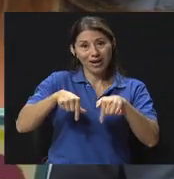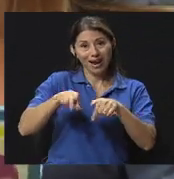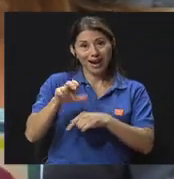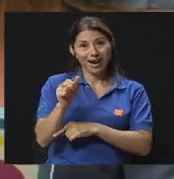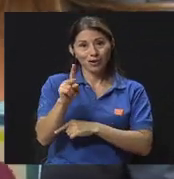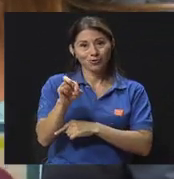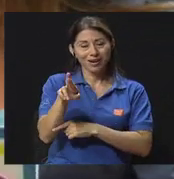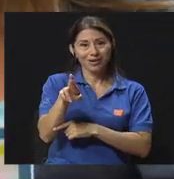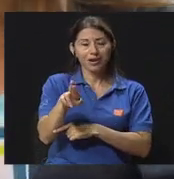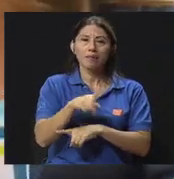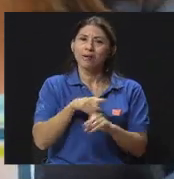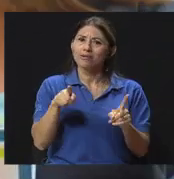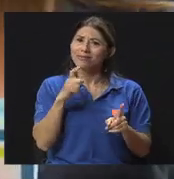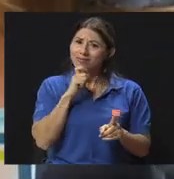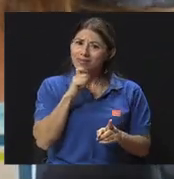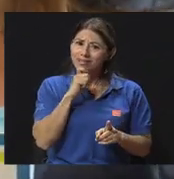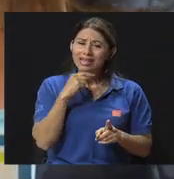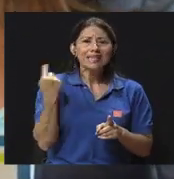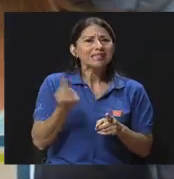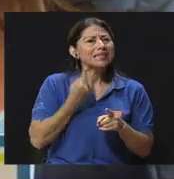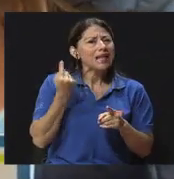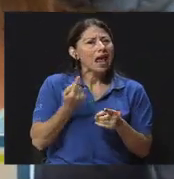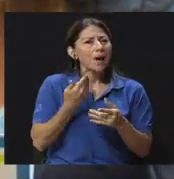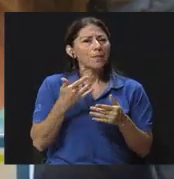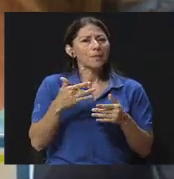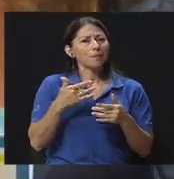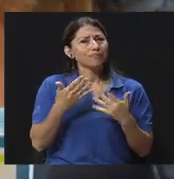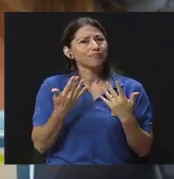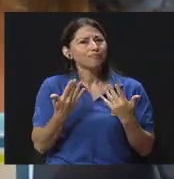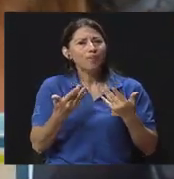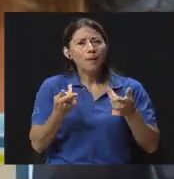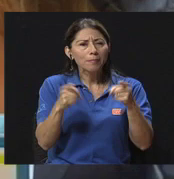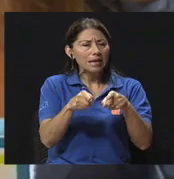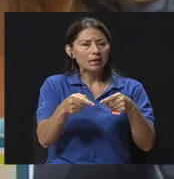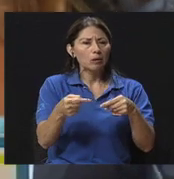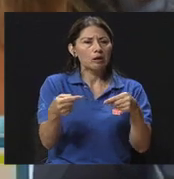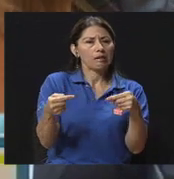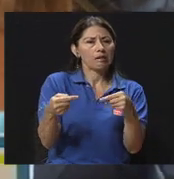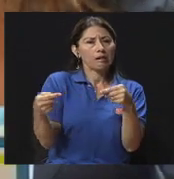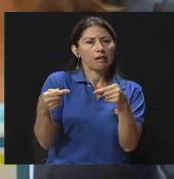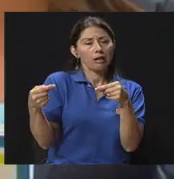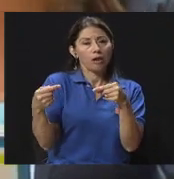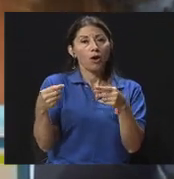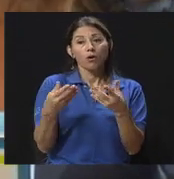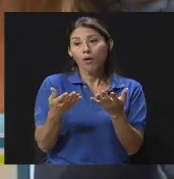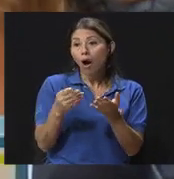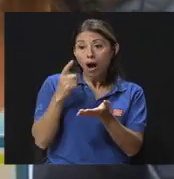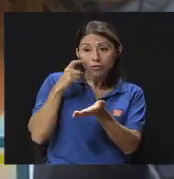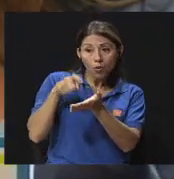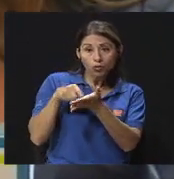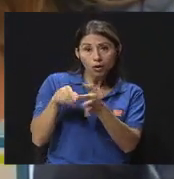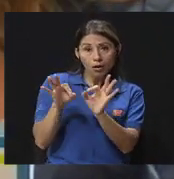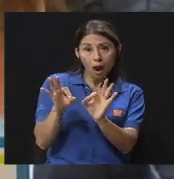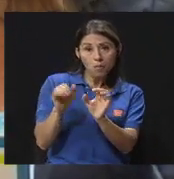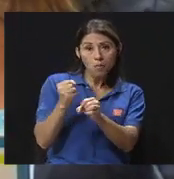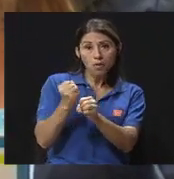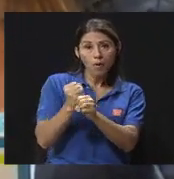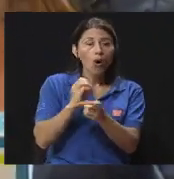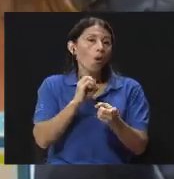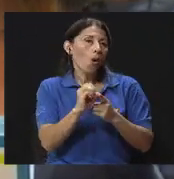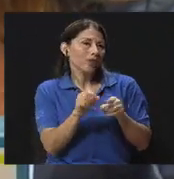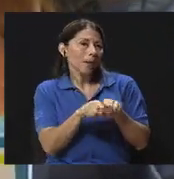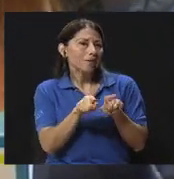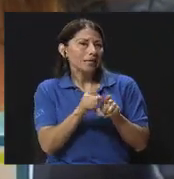pues siempre va a haber fricciones, va a haber jaleos. Y decir, reconocer que lo hiciste bien y también disculparme. ¿Cómo cuesta